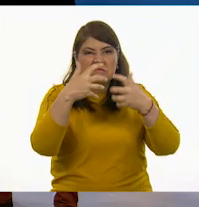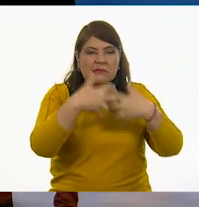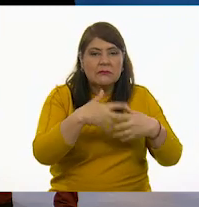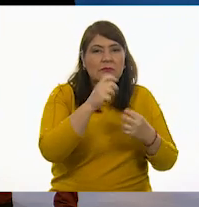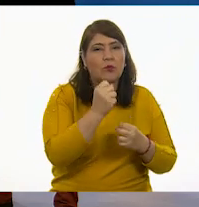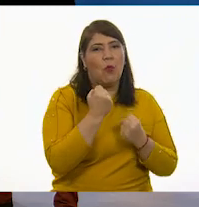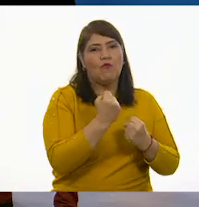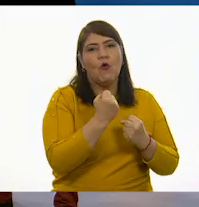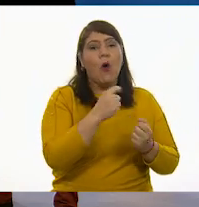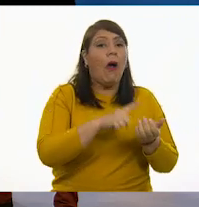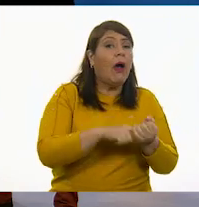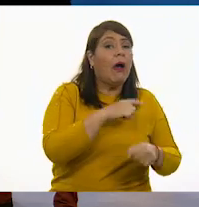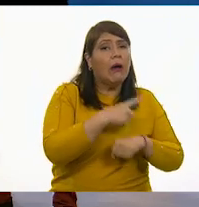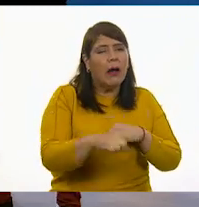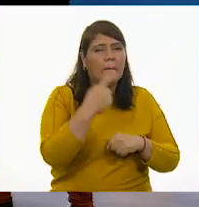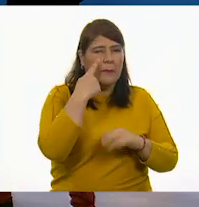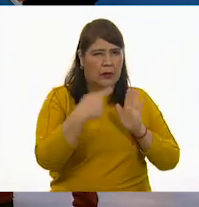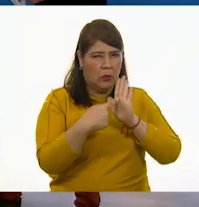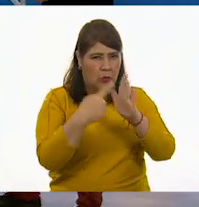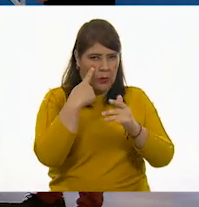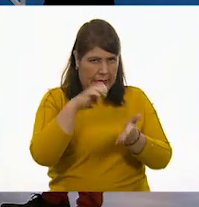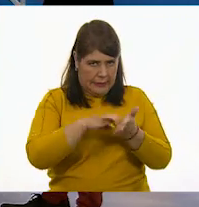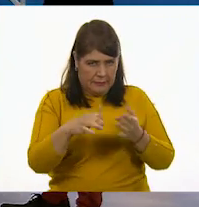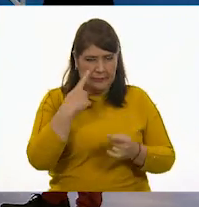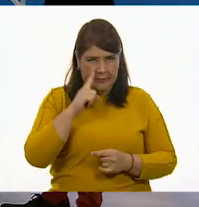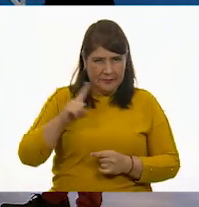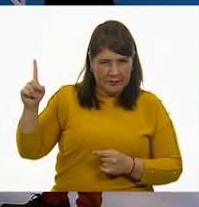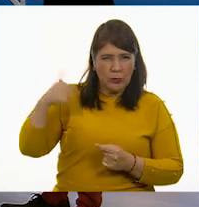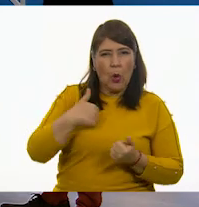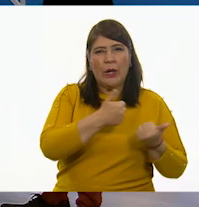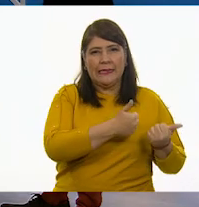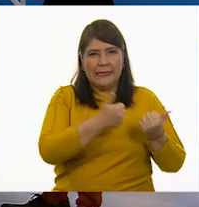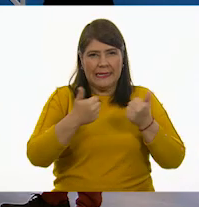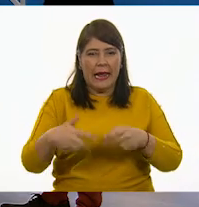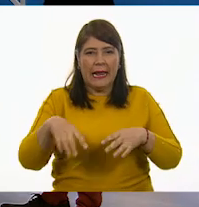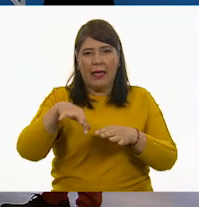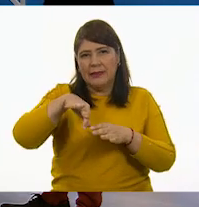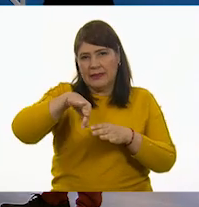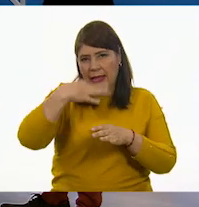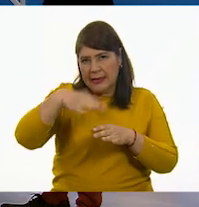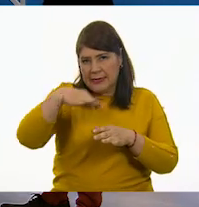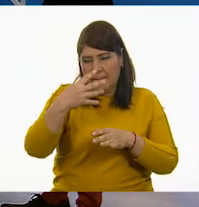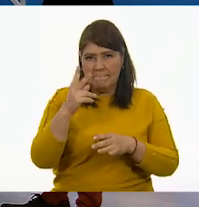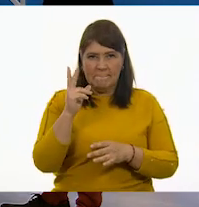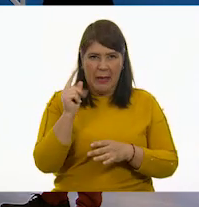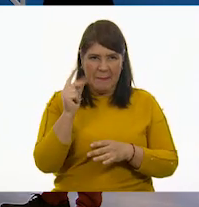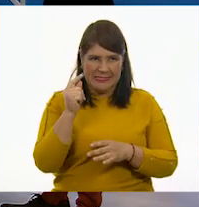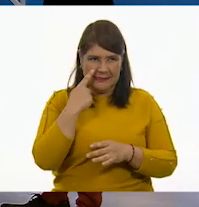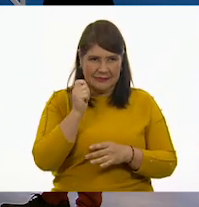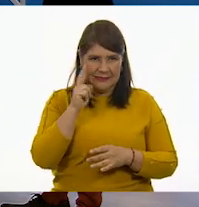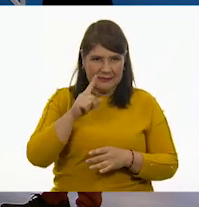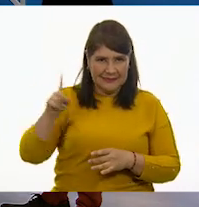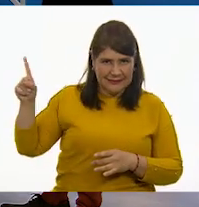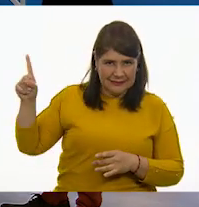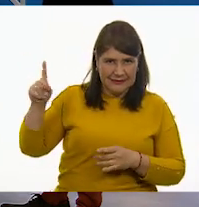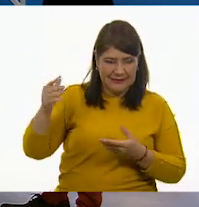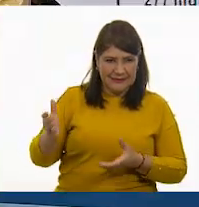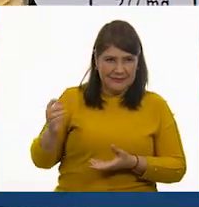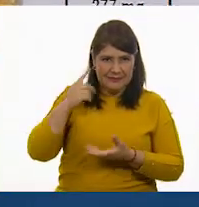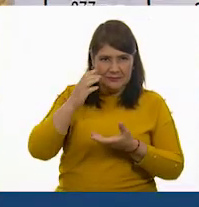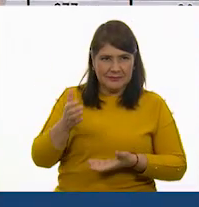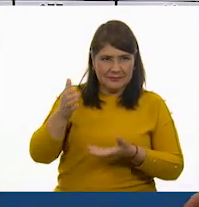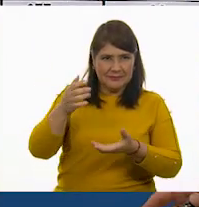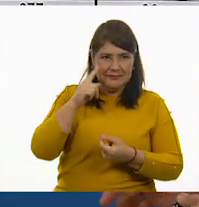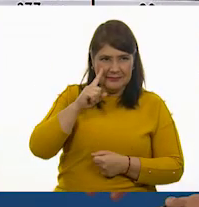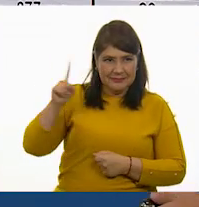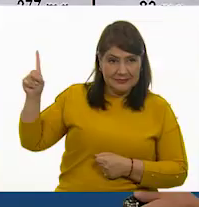como ejemplo, pudiéramos ver uno. para eso traje, mira, traje una bolsita de papas. Que me gustaría que la vieran, ¿qué te parece?